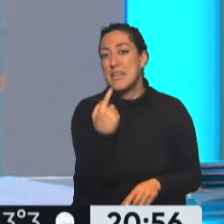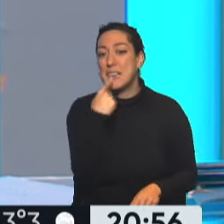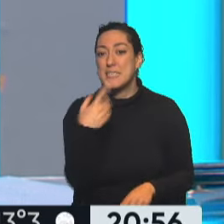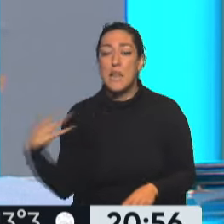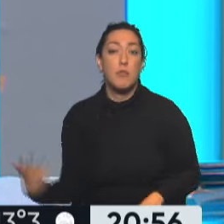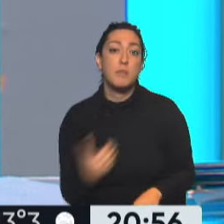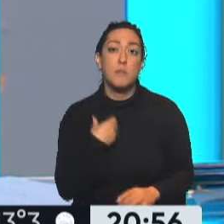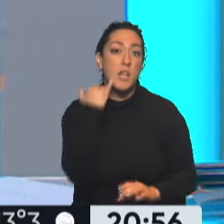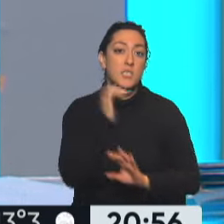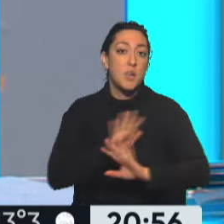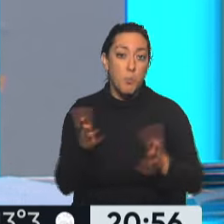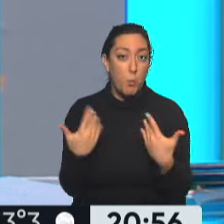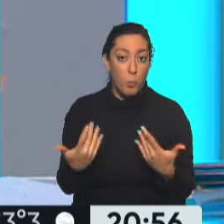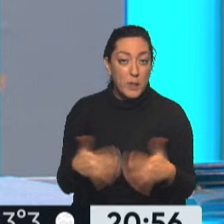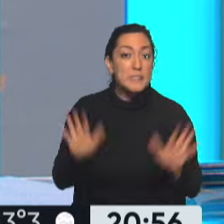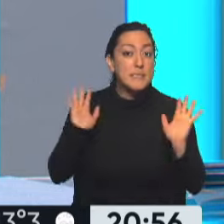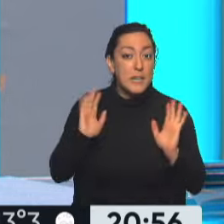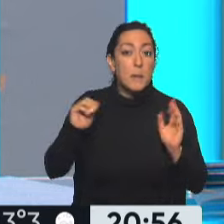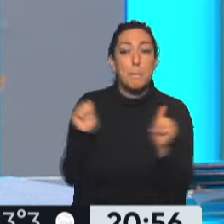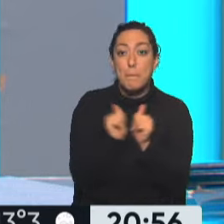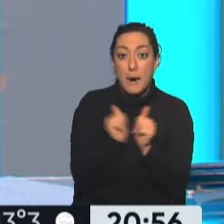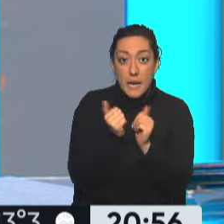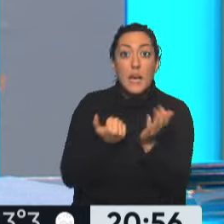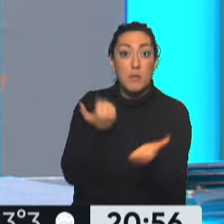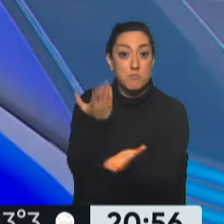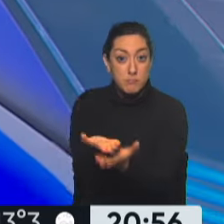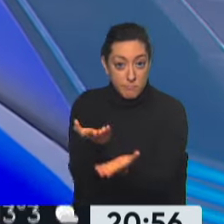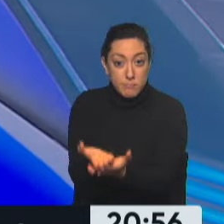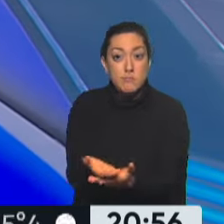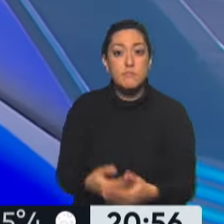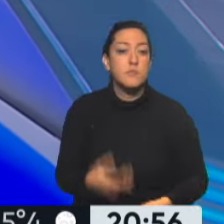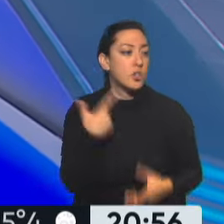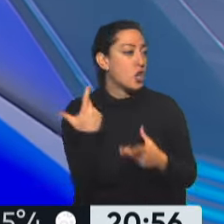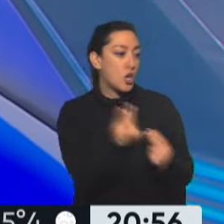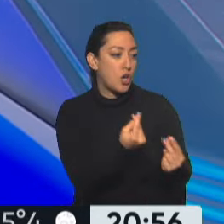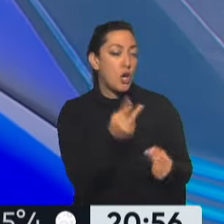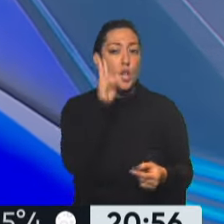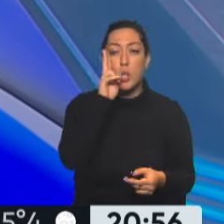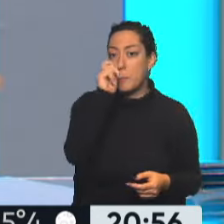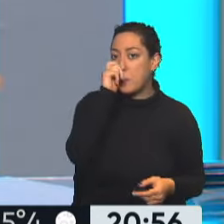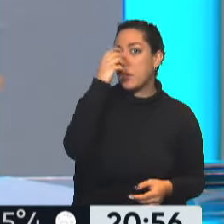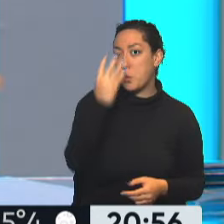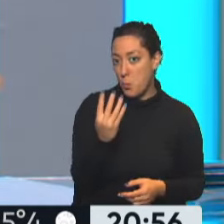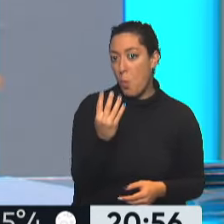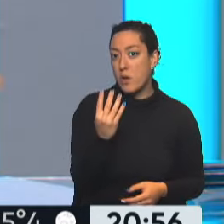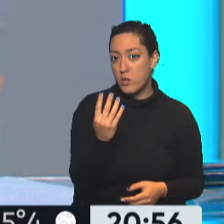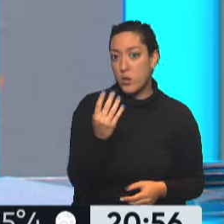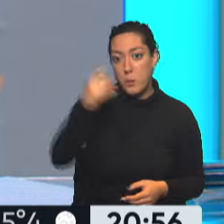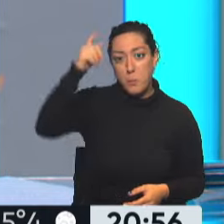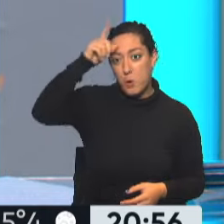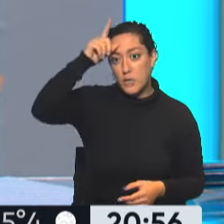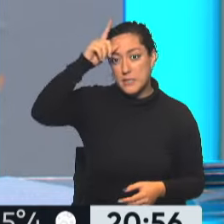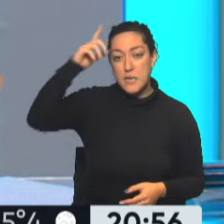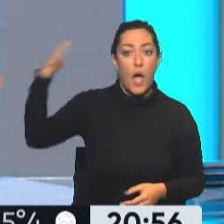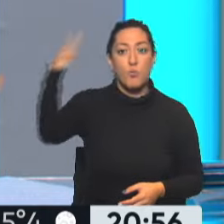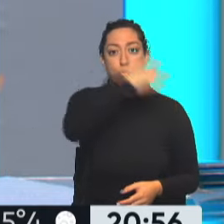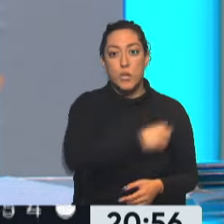adoptabilidad. Sí. Esta pareja se presenta para crecer a ellos, le dicen que no. En el 20-24 mandan a la policía y le sacan